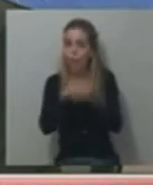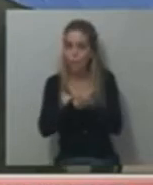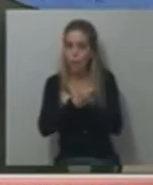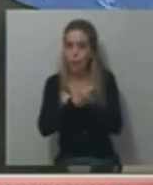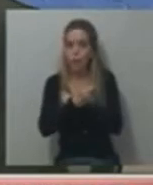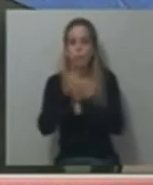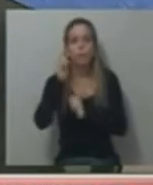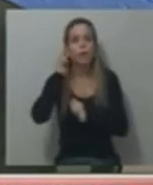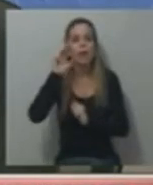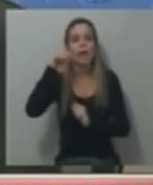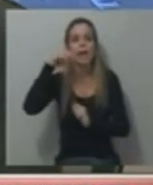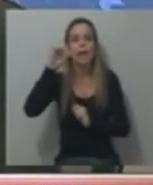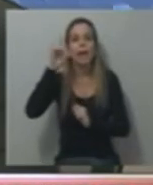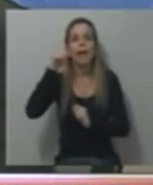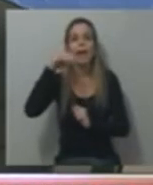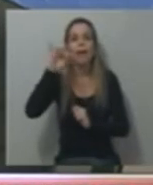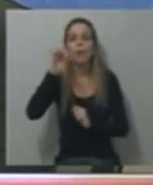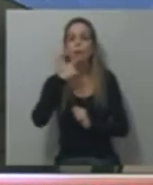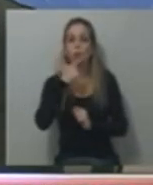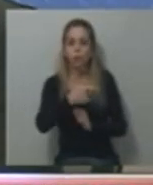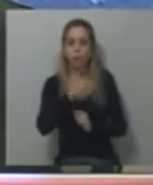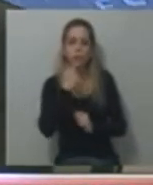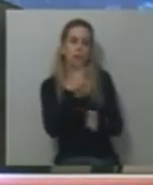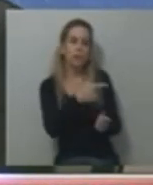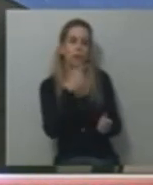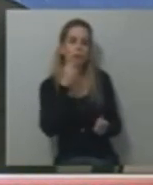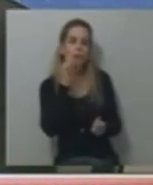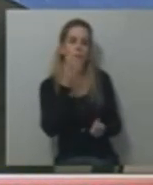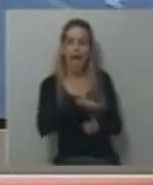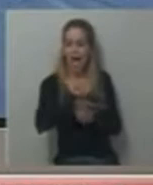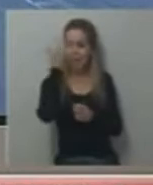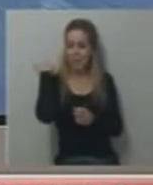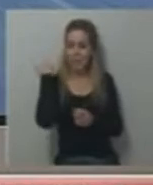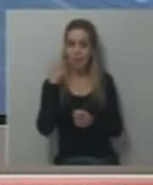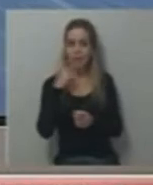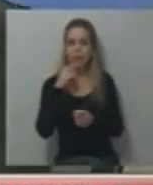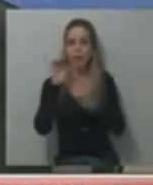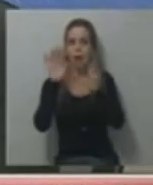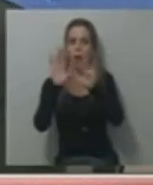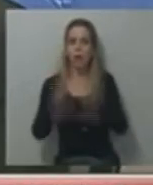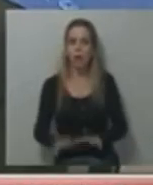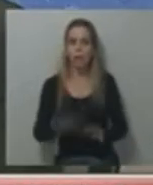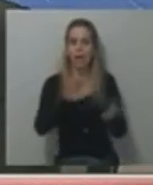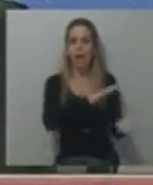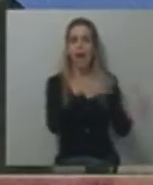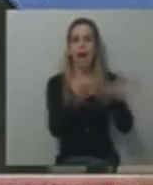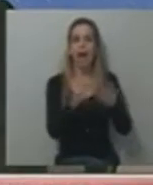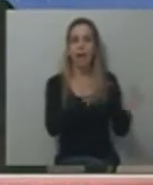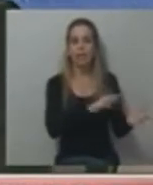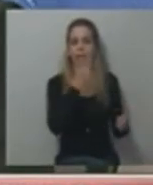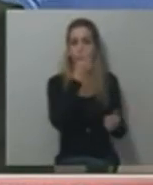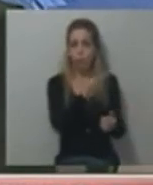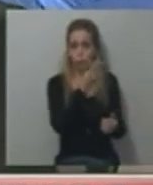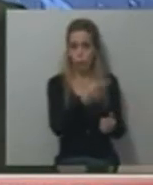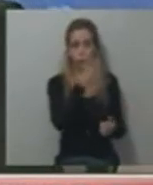Dijeron que ayer hubo dos grandes asados para festejar. ¿No sabés qué asados se mandaron? Uno en el mangrullo, ahí en esa isa,